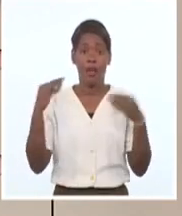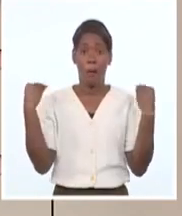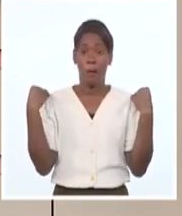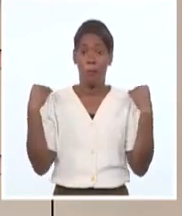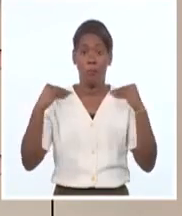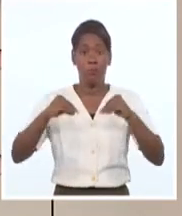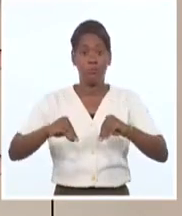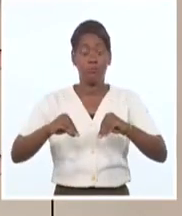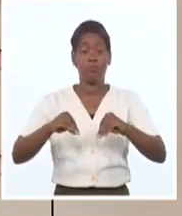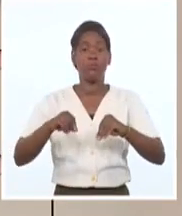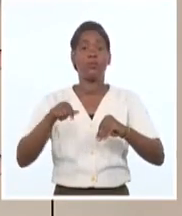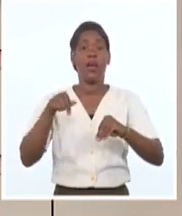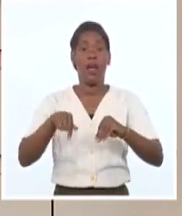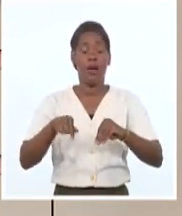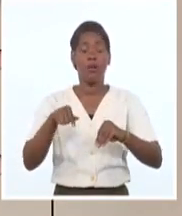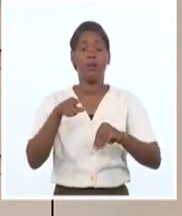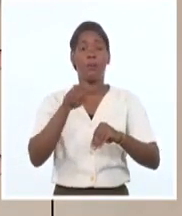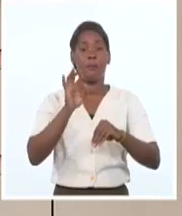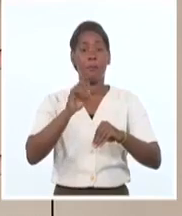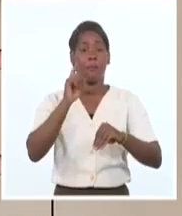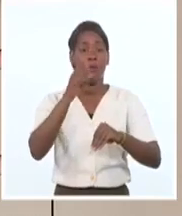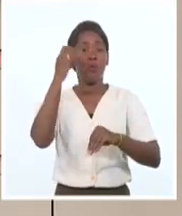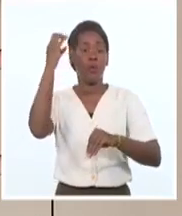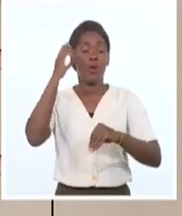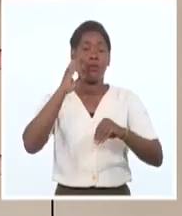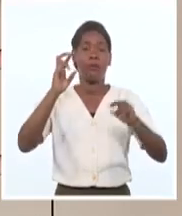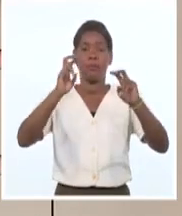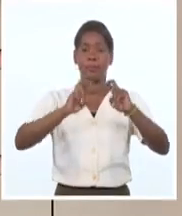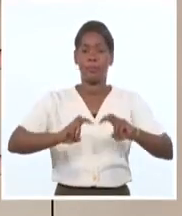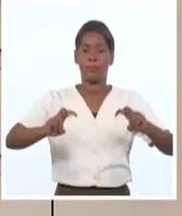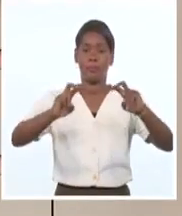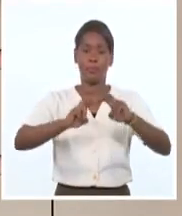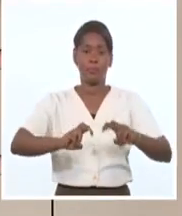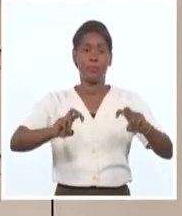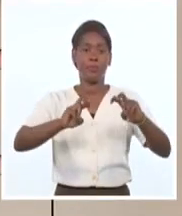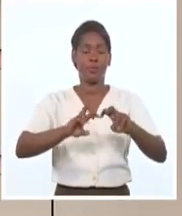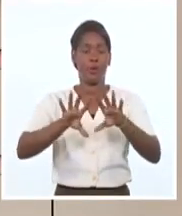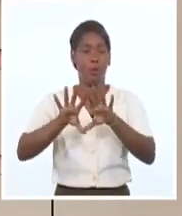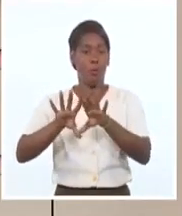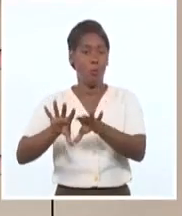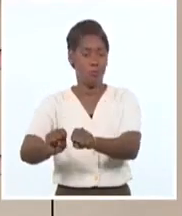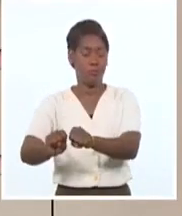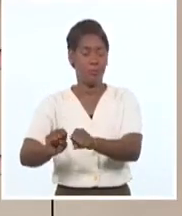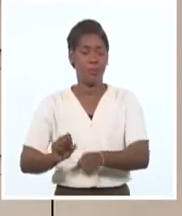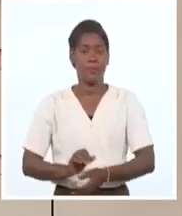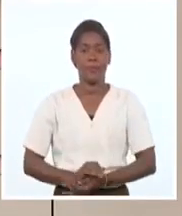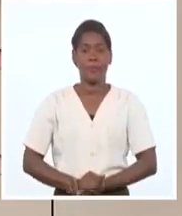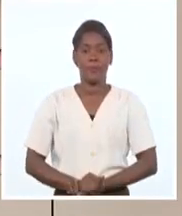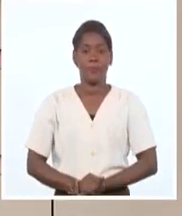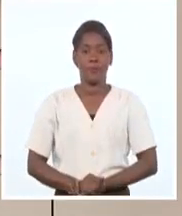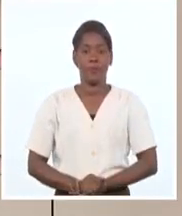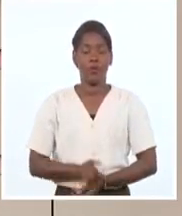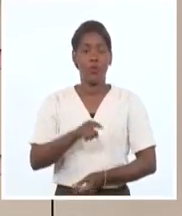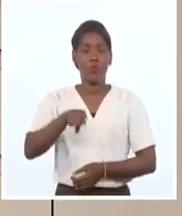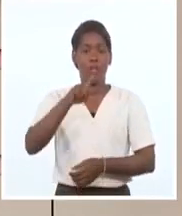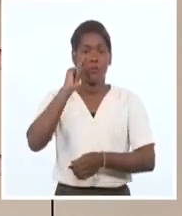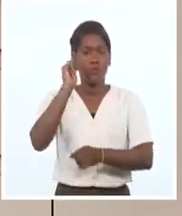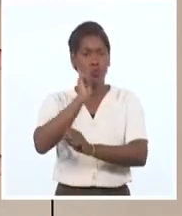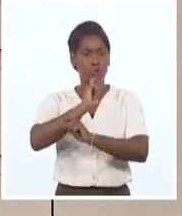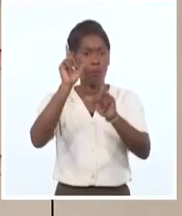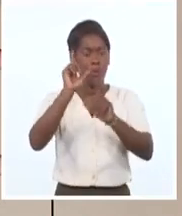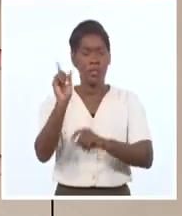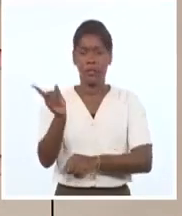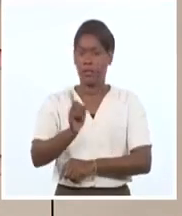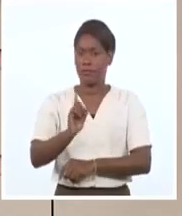de todos, o supuestamente para el bien de todos, y hacen cumplir la ley. Pero no nos asombra esta fusión